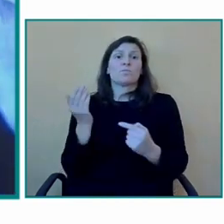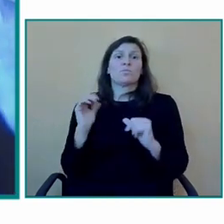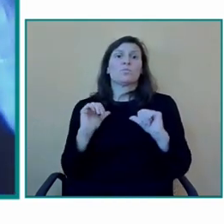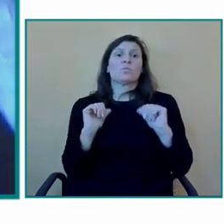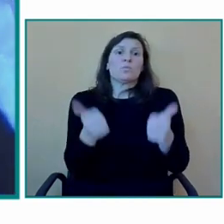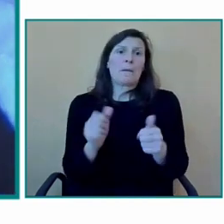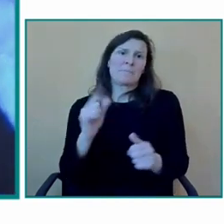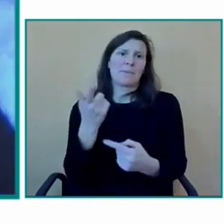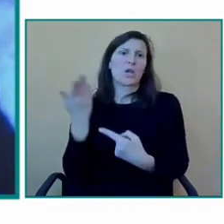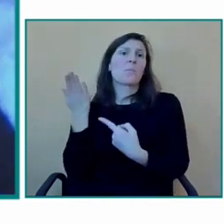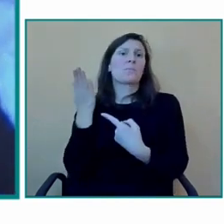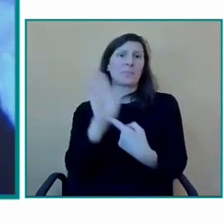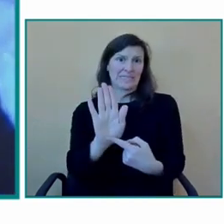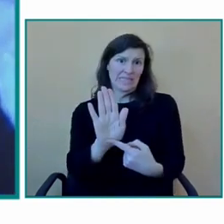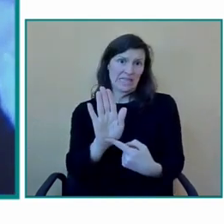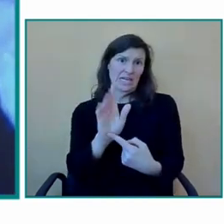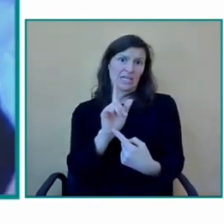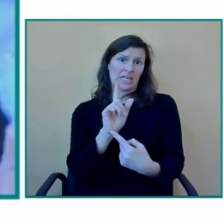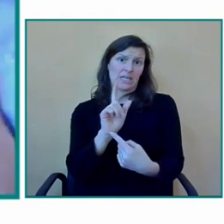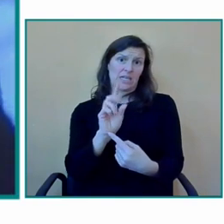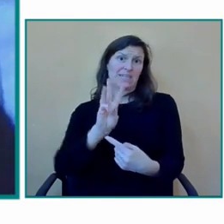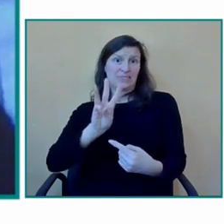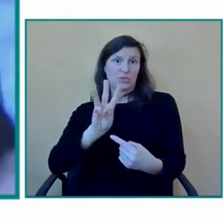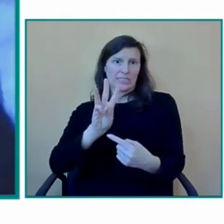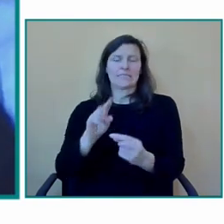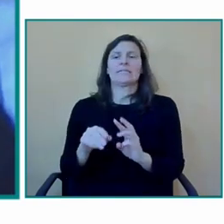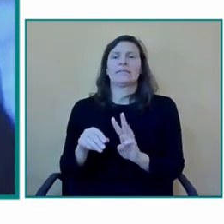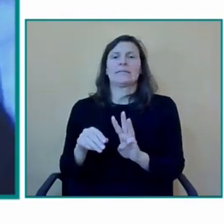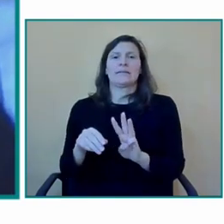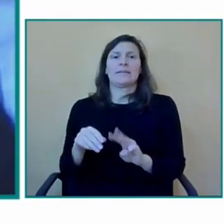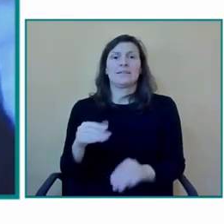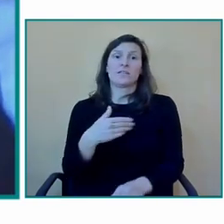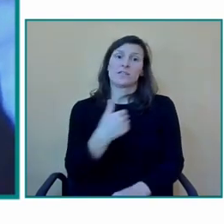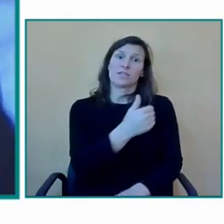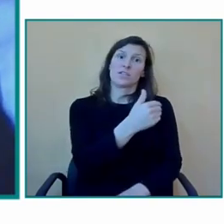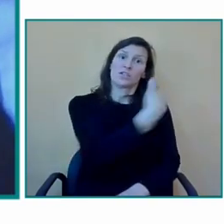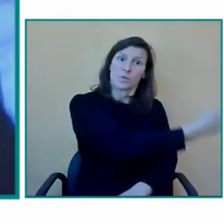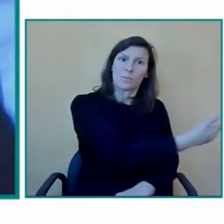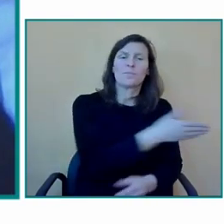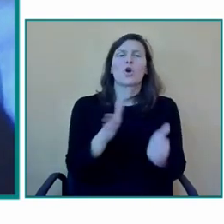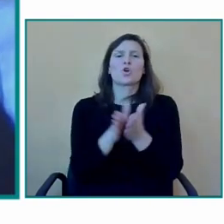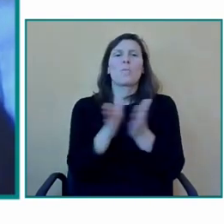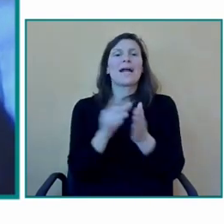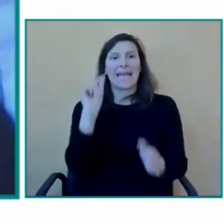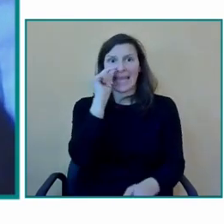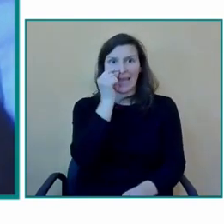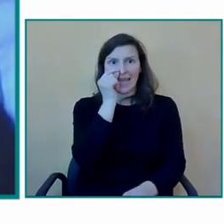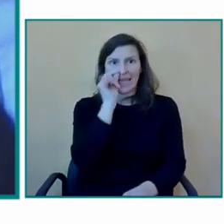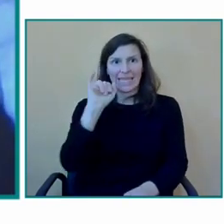presentar a los compañeros de derecha e izquierda pues Inmaculada Ramírez compañera,